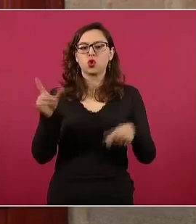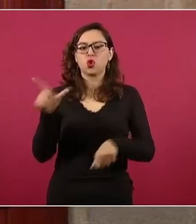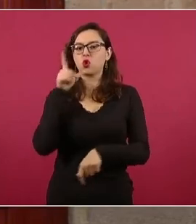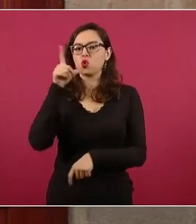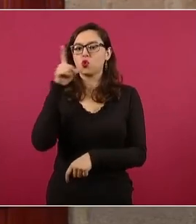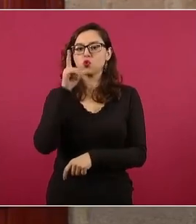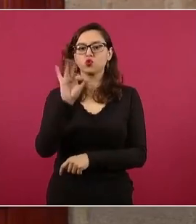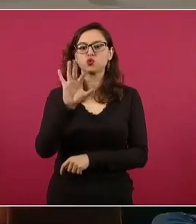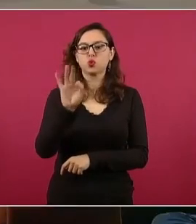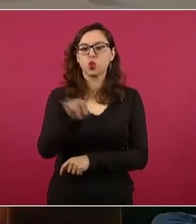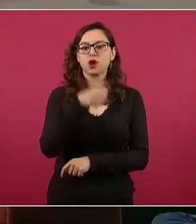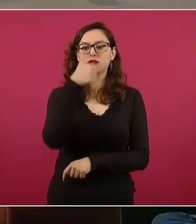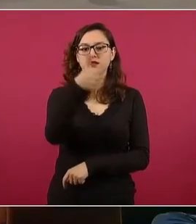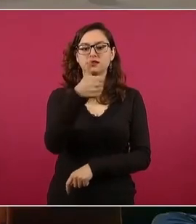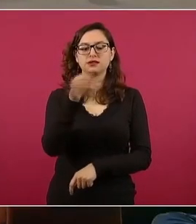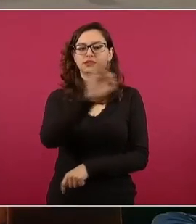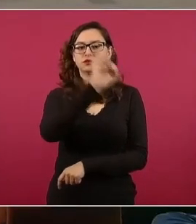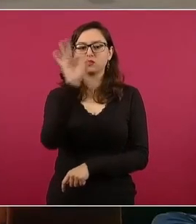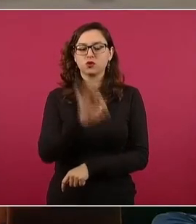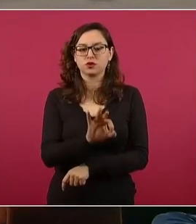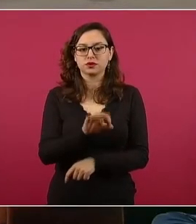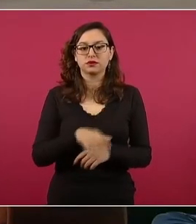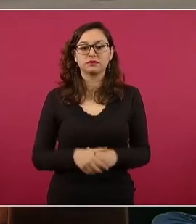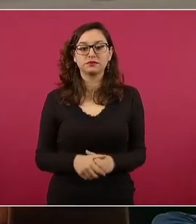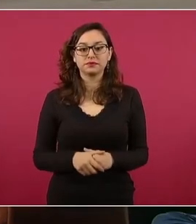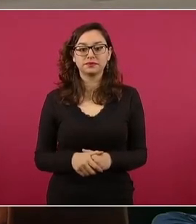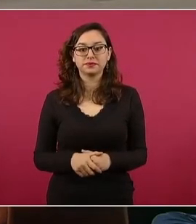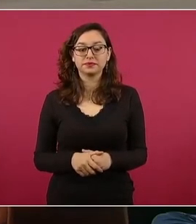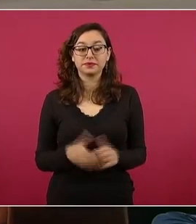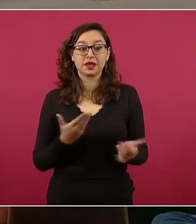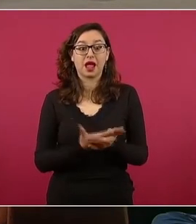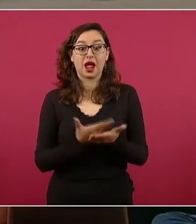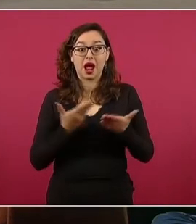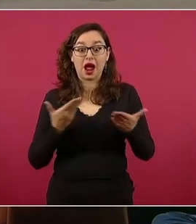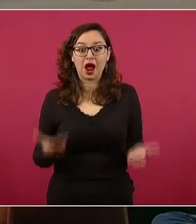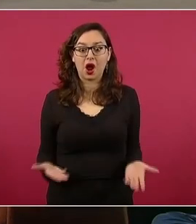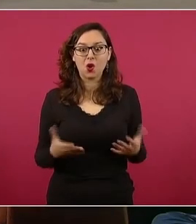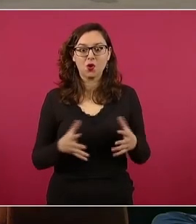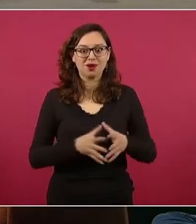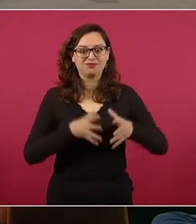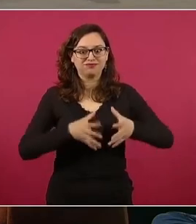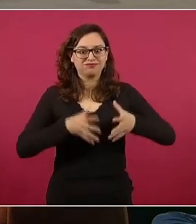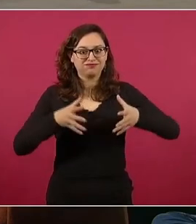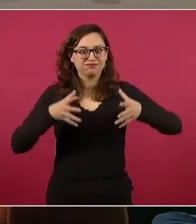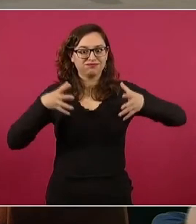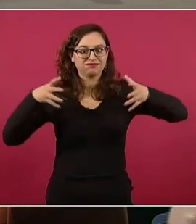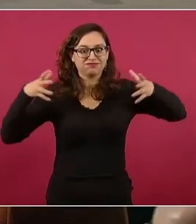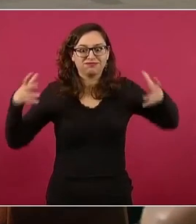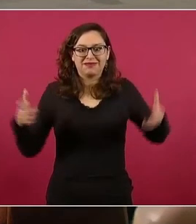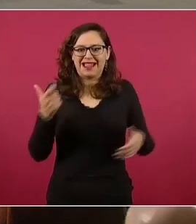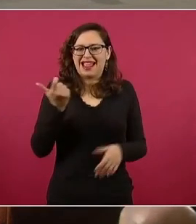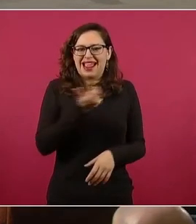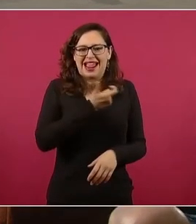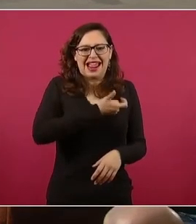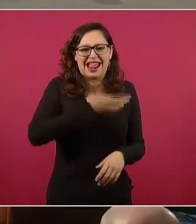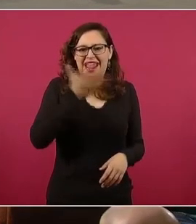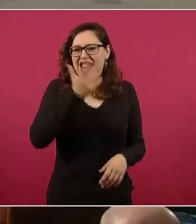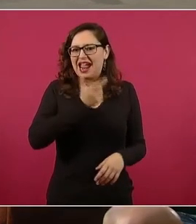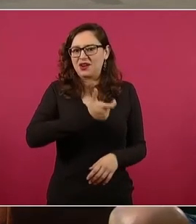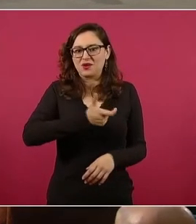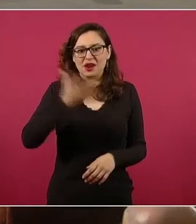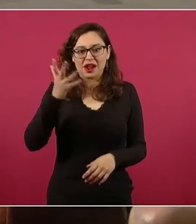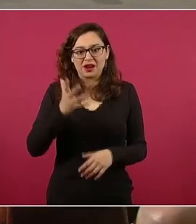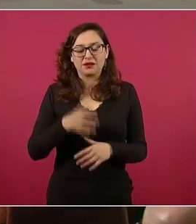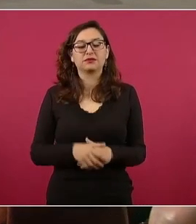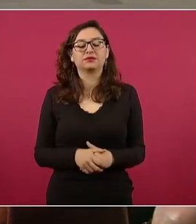energía eléctrica que se consume en el país, ahora ya es más, a precios elevadísimos. Con la nueva política